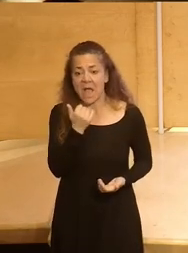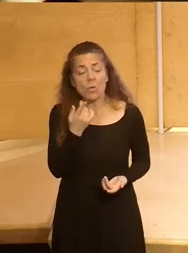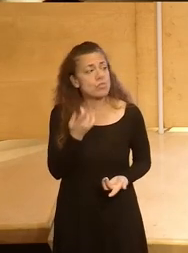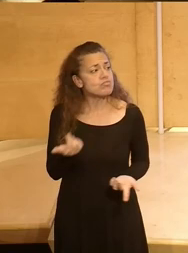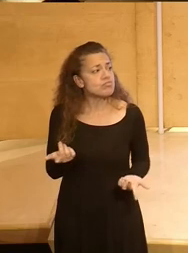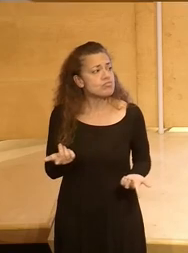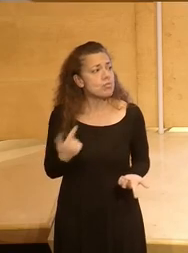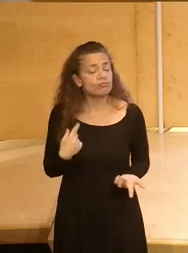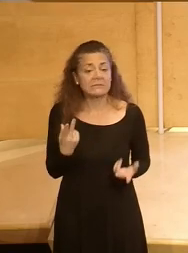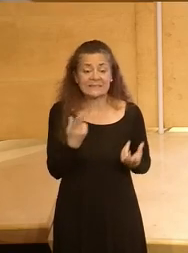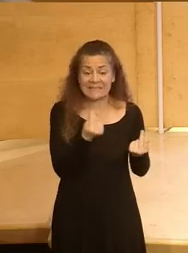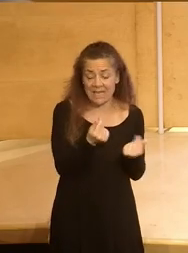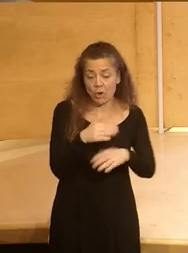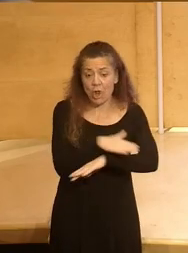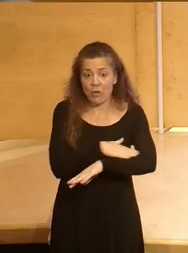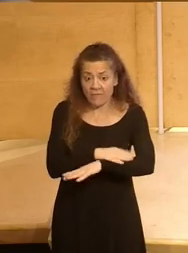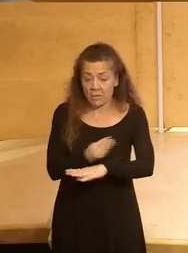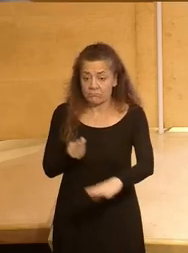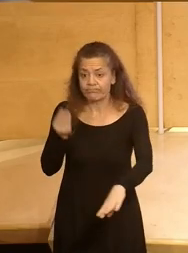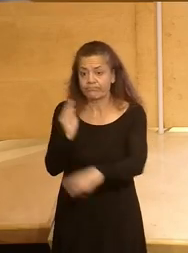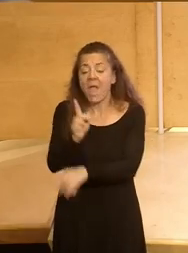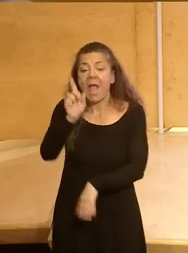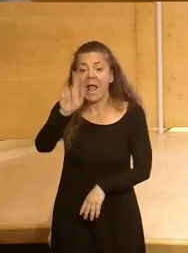un dinero que da el gobierno al mes